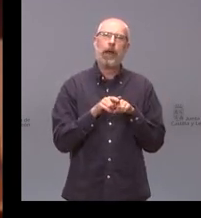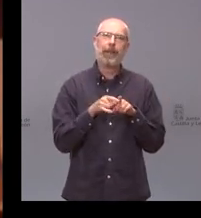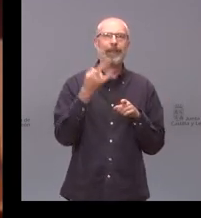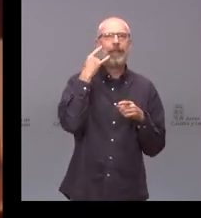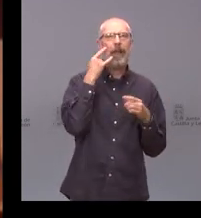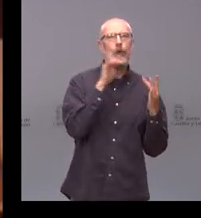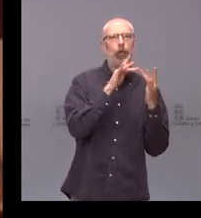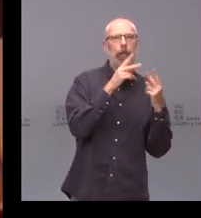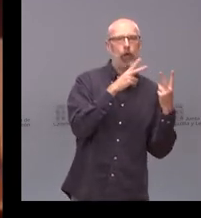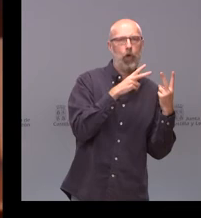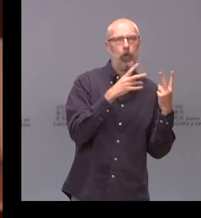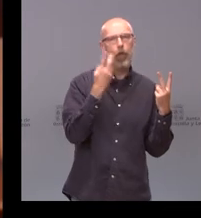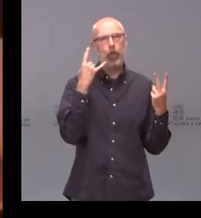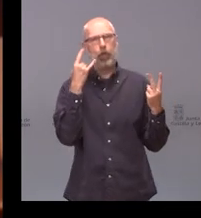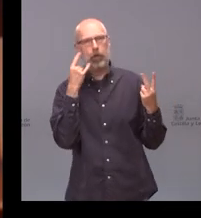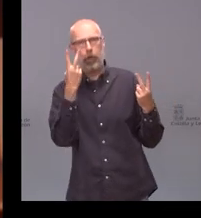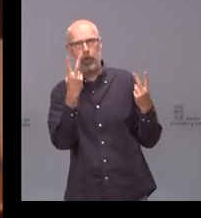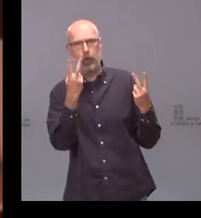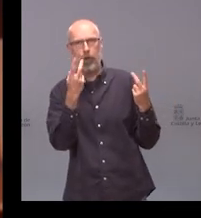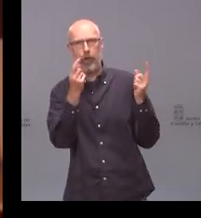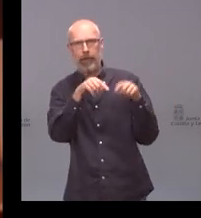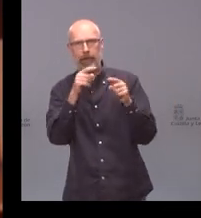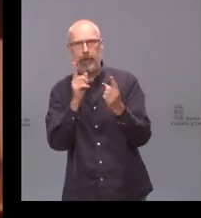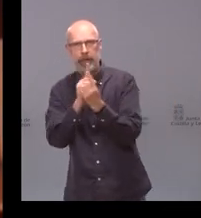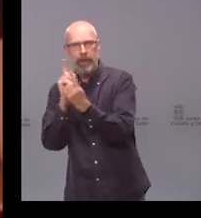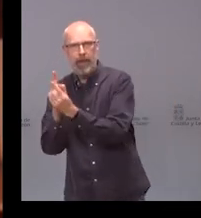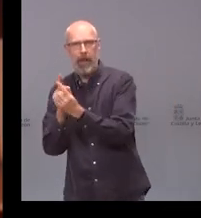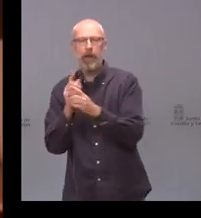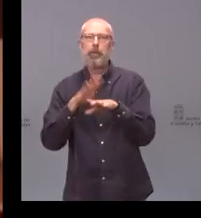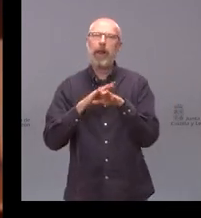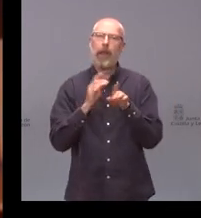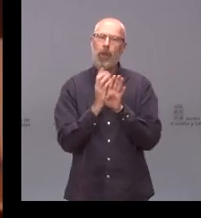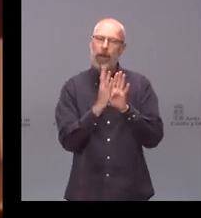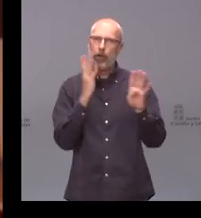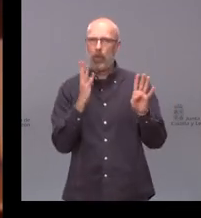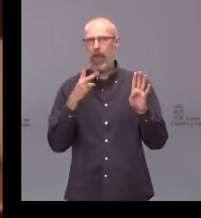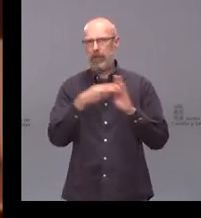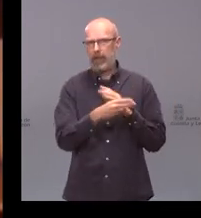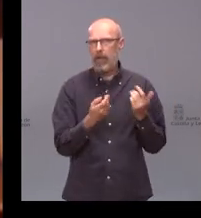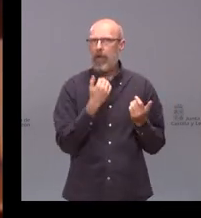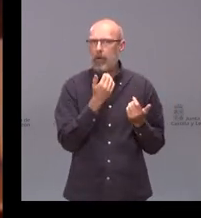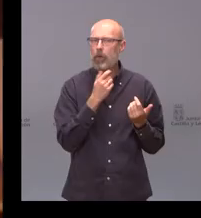presenciales para así evitar que hubiera gente en las salas de espera si nos puede detallar un poquito cómo va a ir ese tema gracias